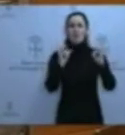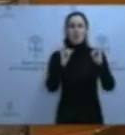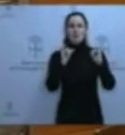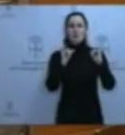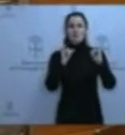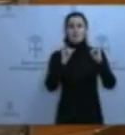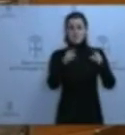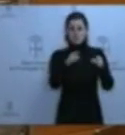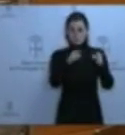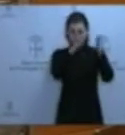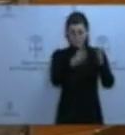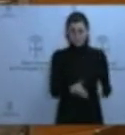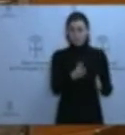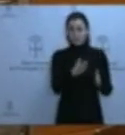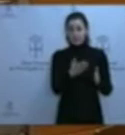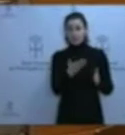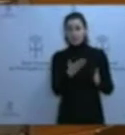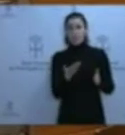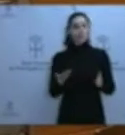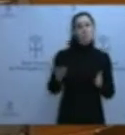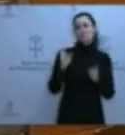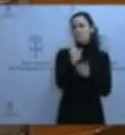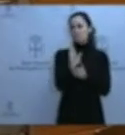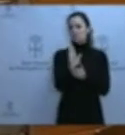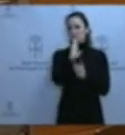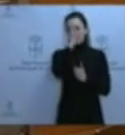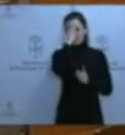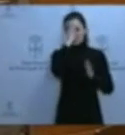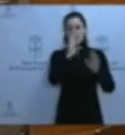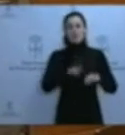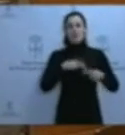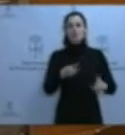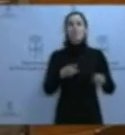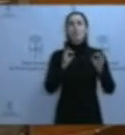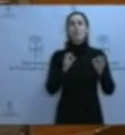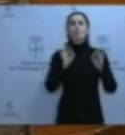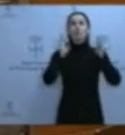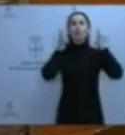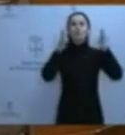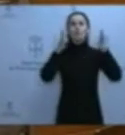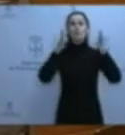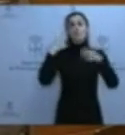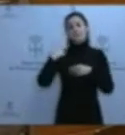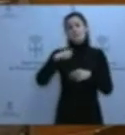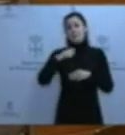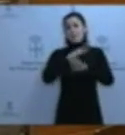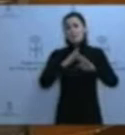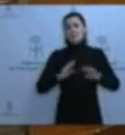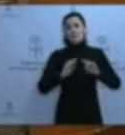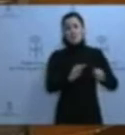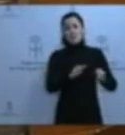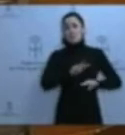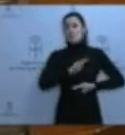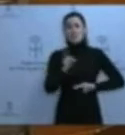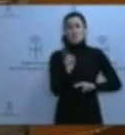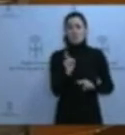de la que usted está al frente, fue respondida por el consejero de Presidencia. Un consejero de Presidencia que, como siempre, no respondió